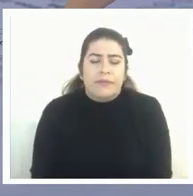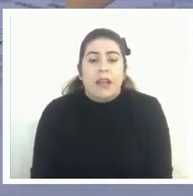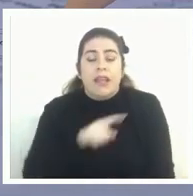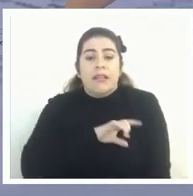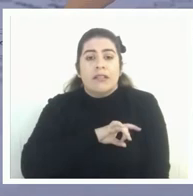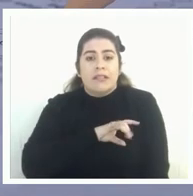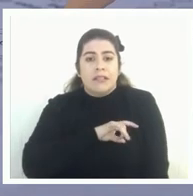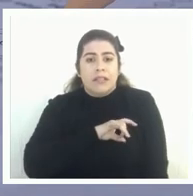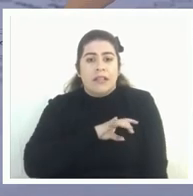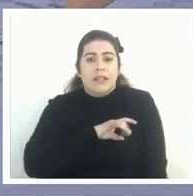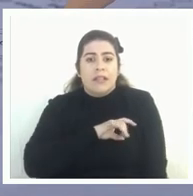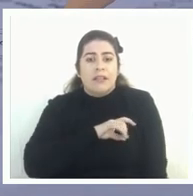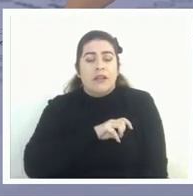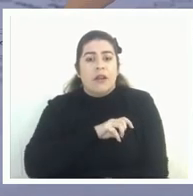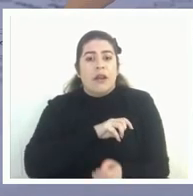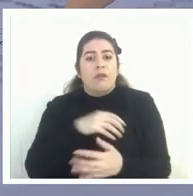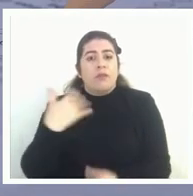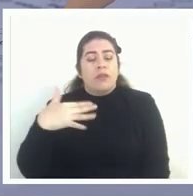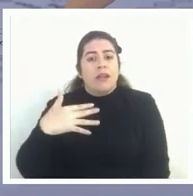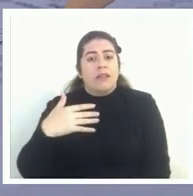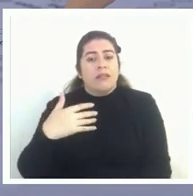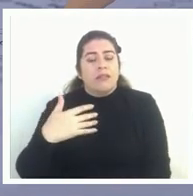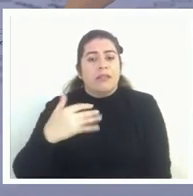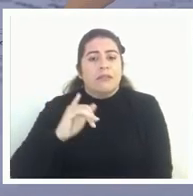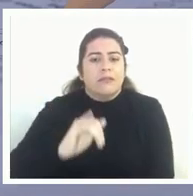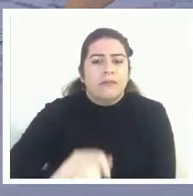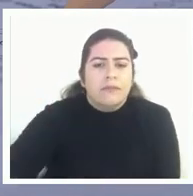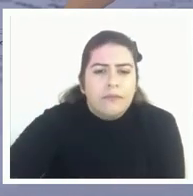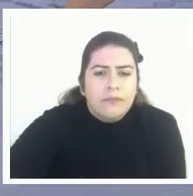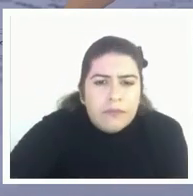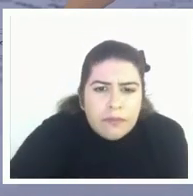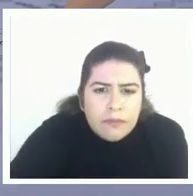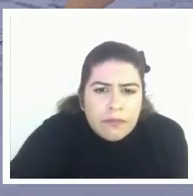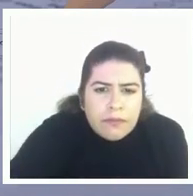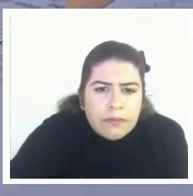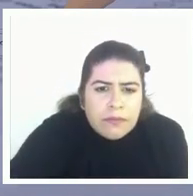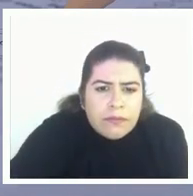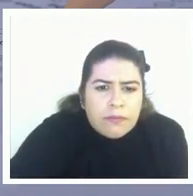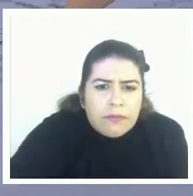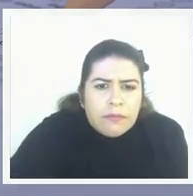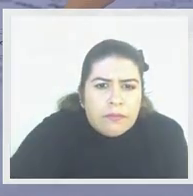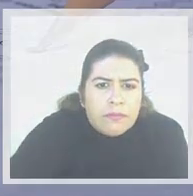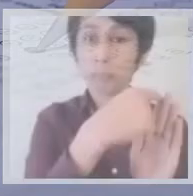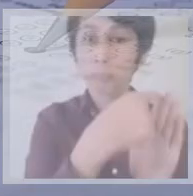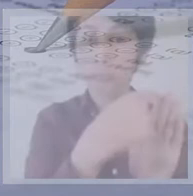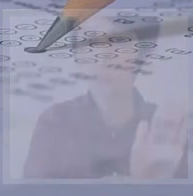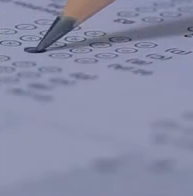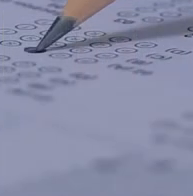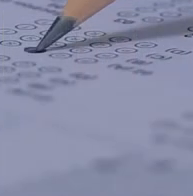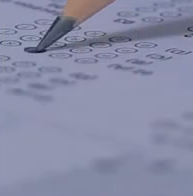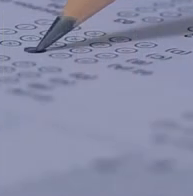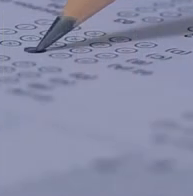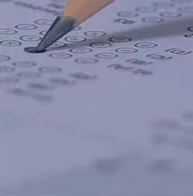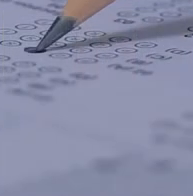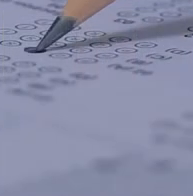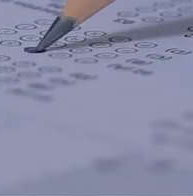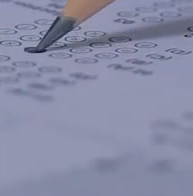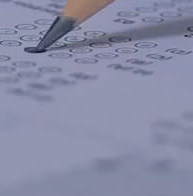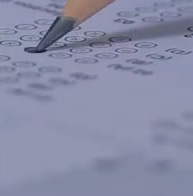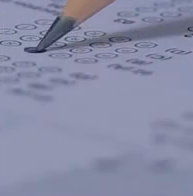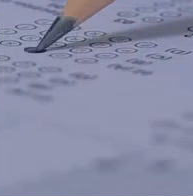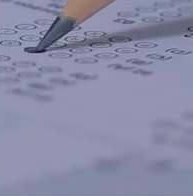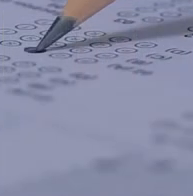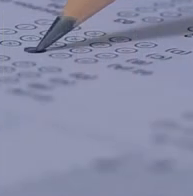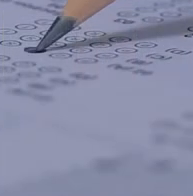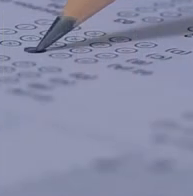da una importancia enorme estas pruebas con ese mapa que le mostré se aplican en una en un evento nacional muy parecido a